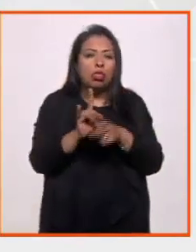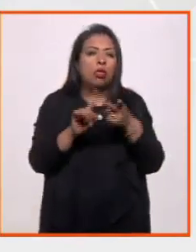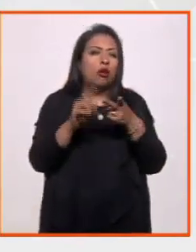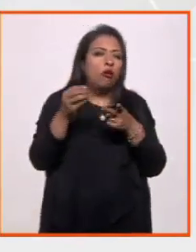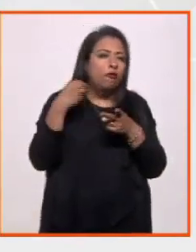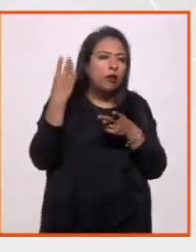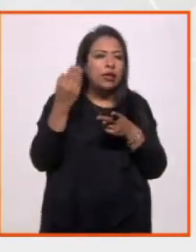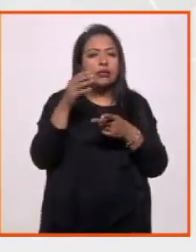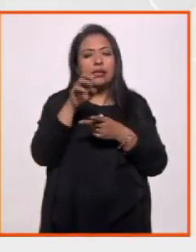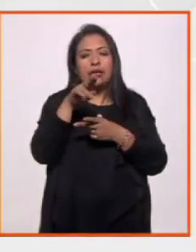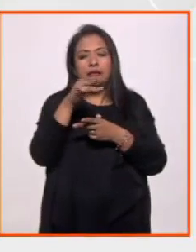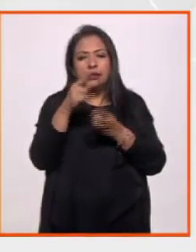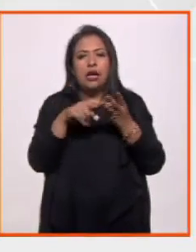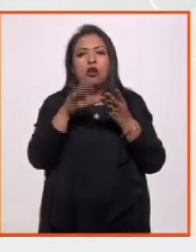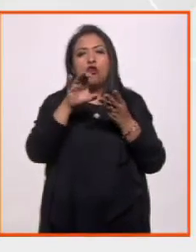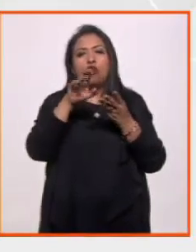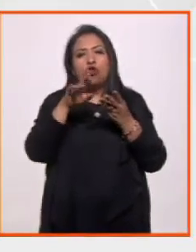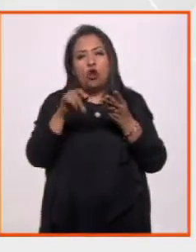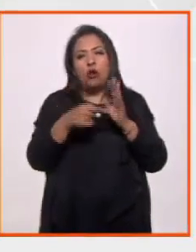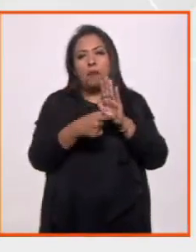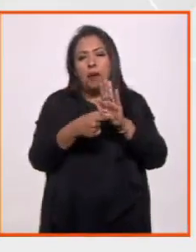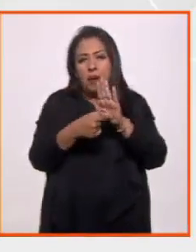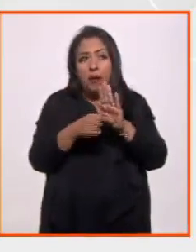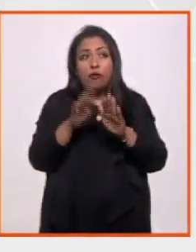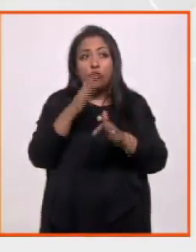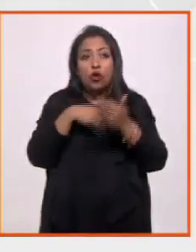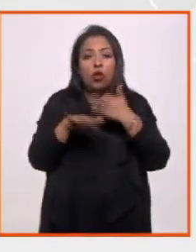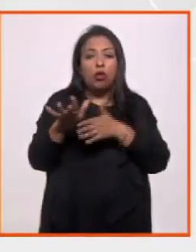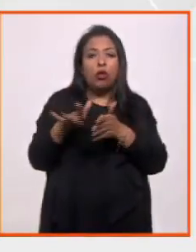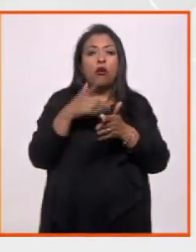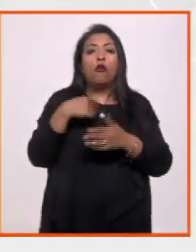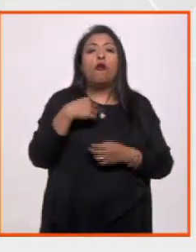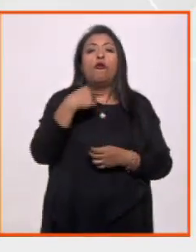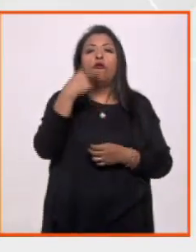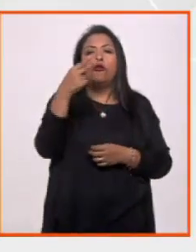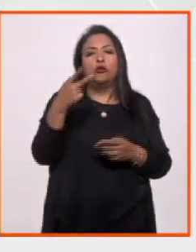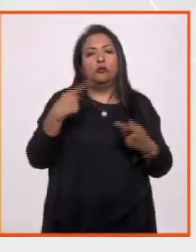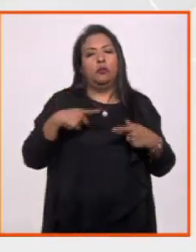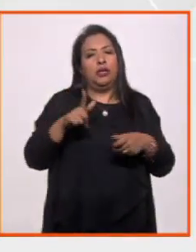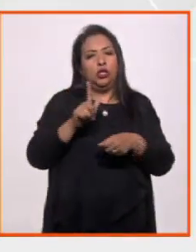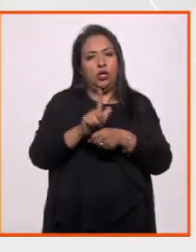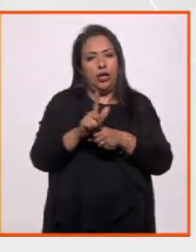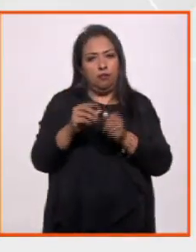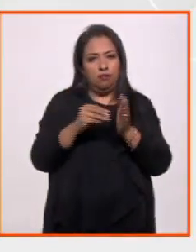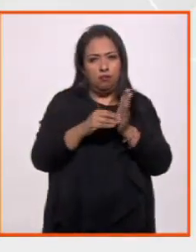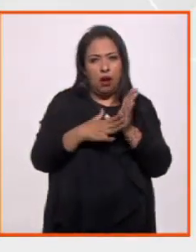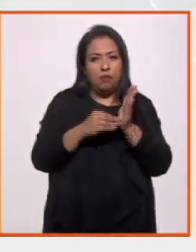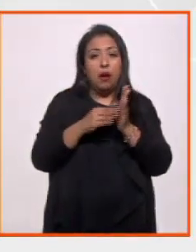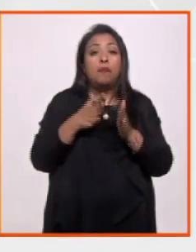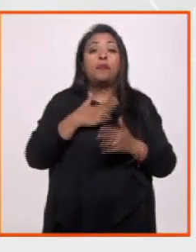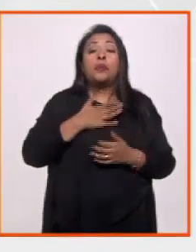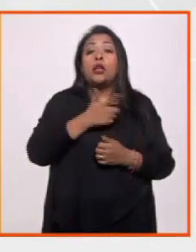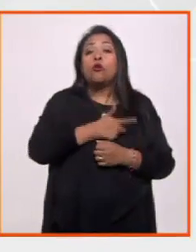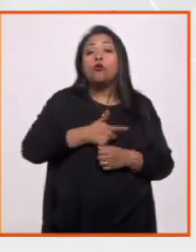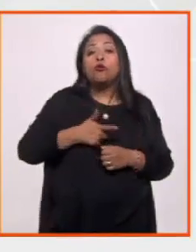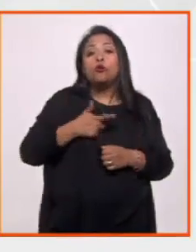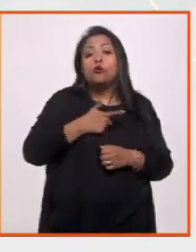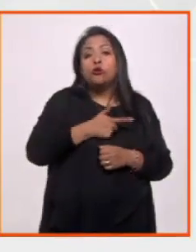conferencias, ensayos y crónicas, pero todo a partir de una voz muy personal. Me gusta mucho